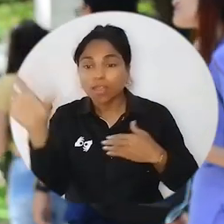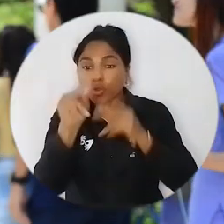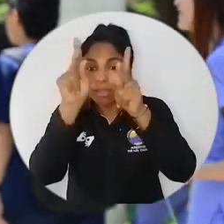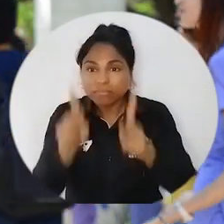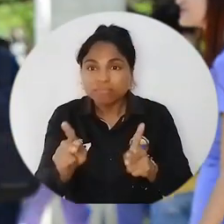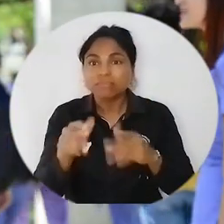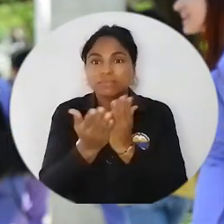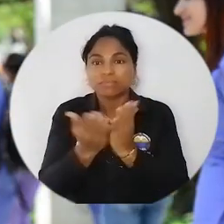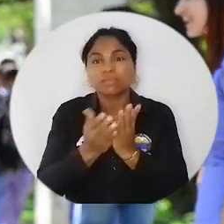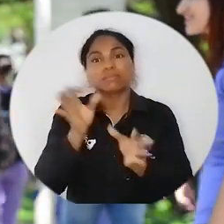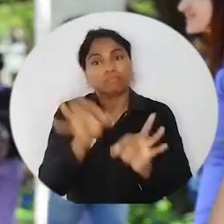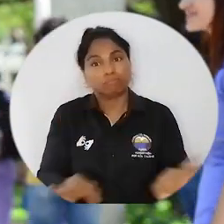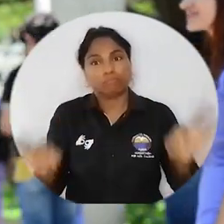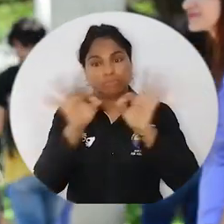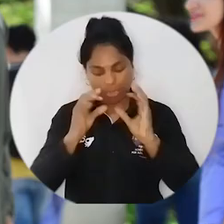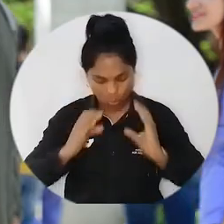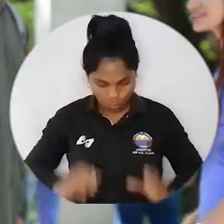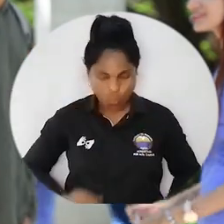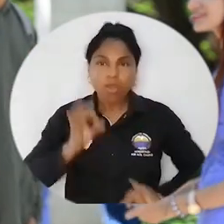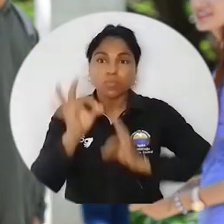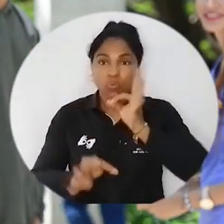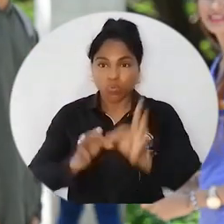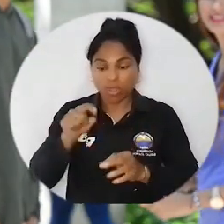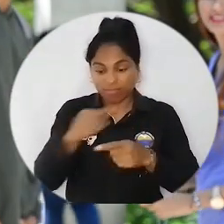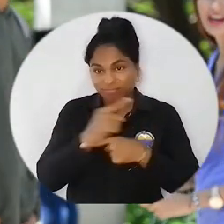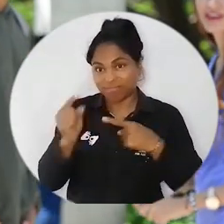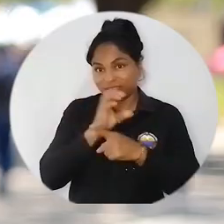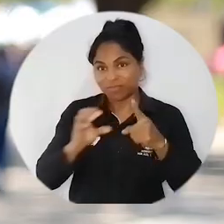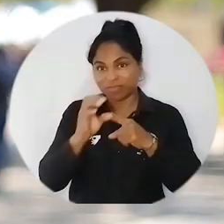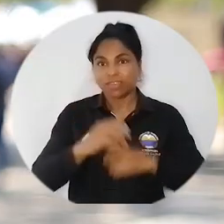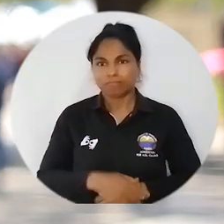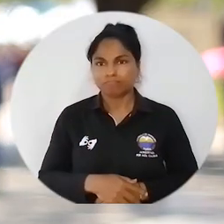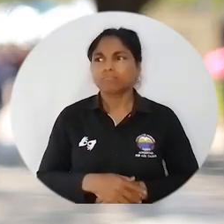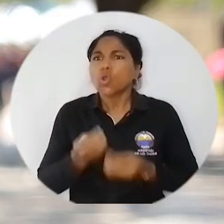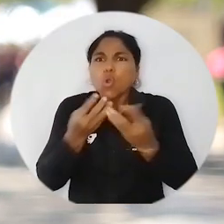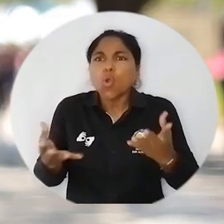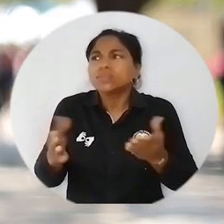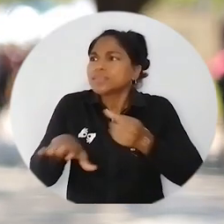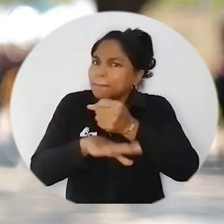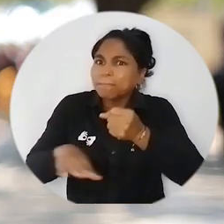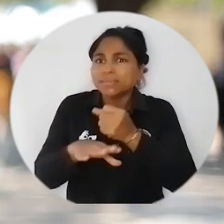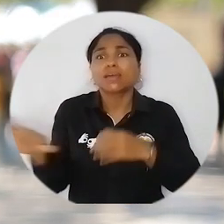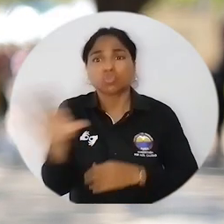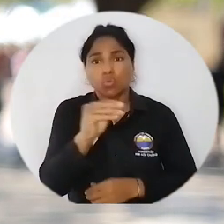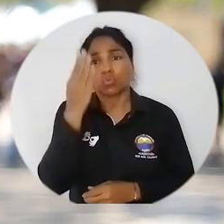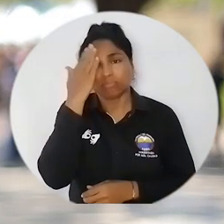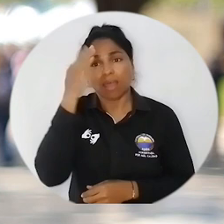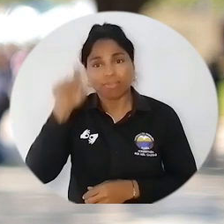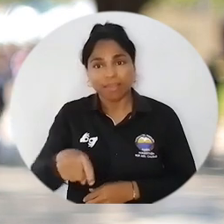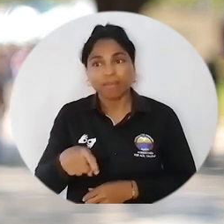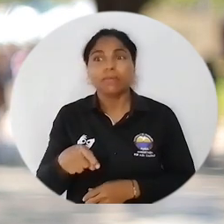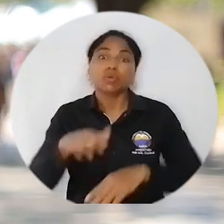todos los estudiantes de la importancia del autocuidado en esta Semana Cultural. Son cosas básicas que todos ya deberíamos saber,